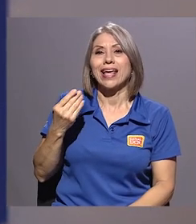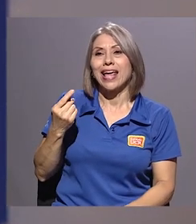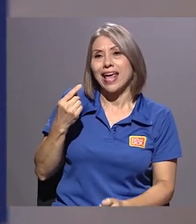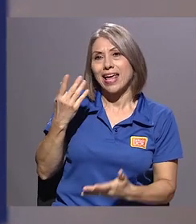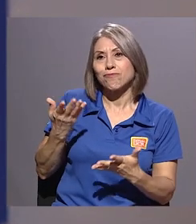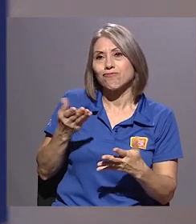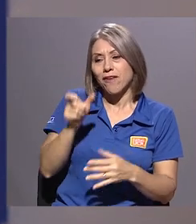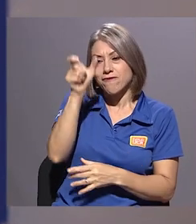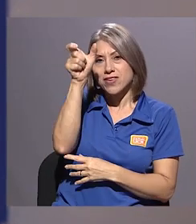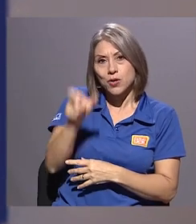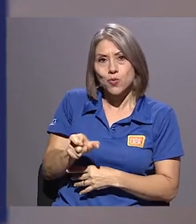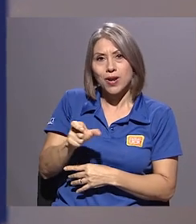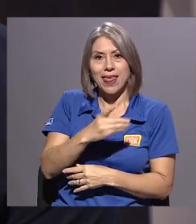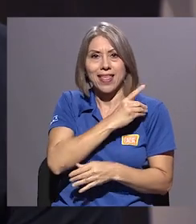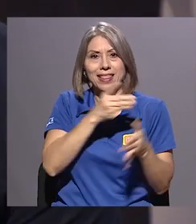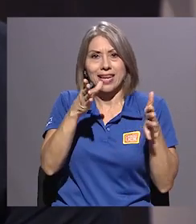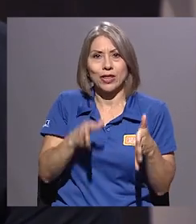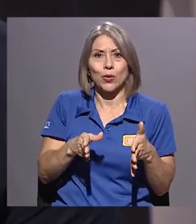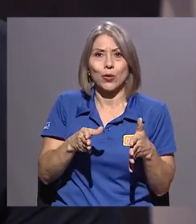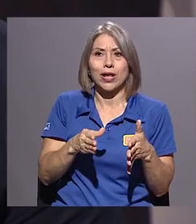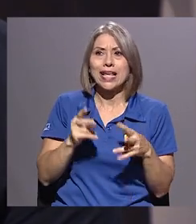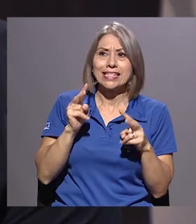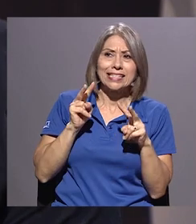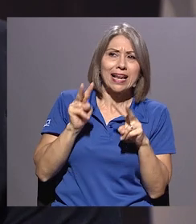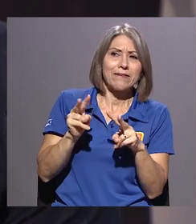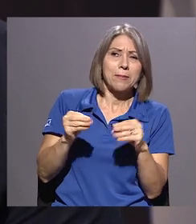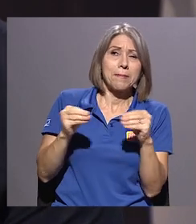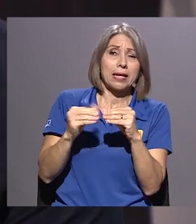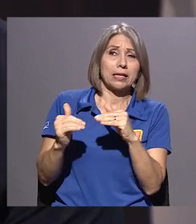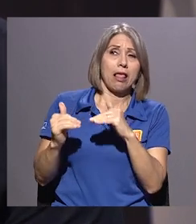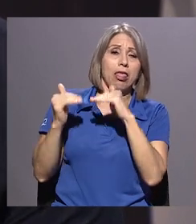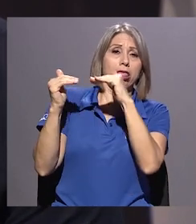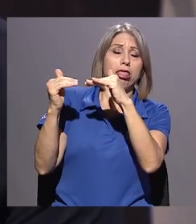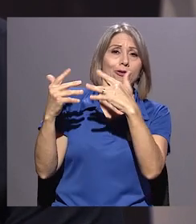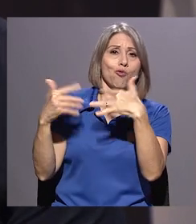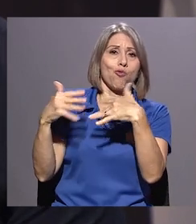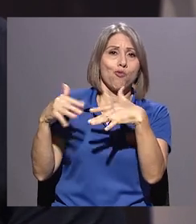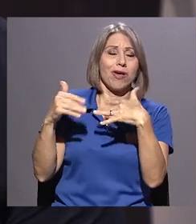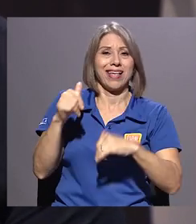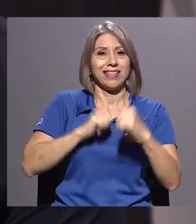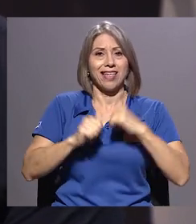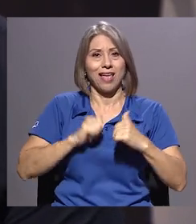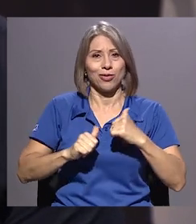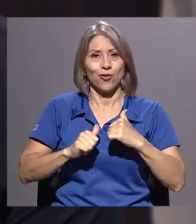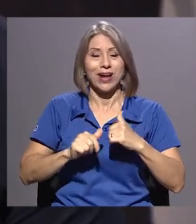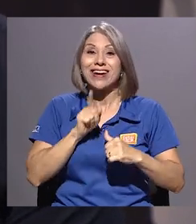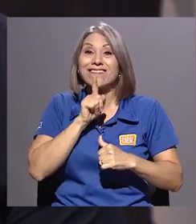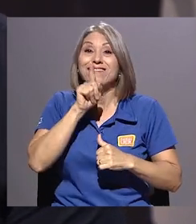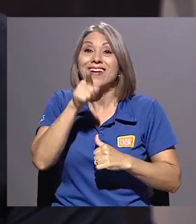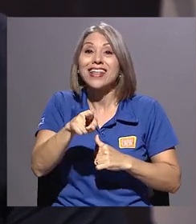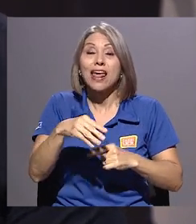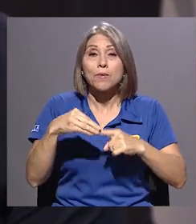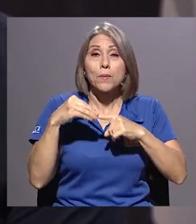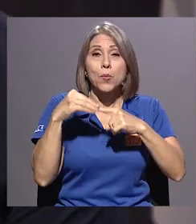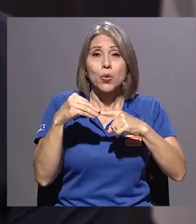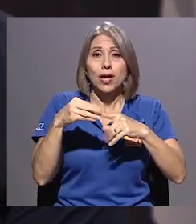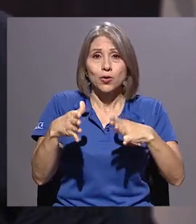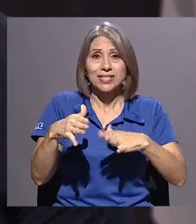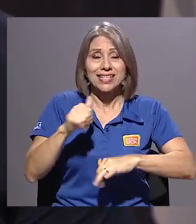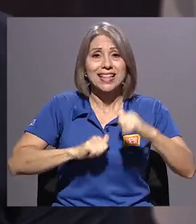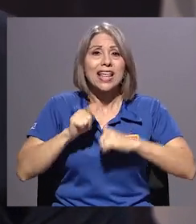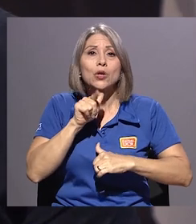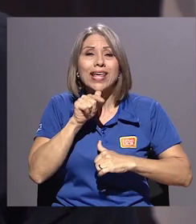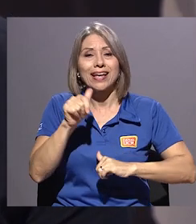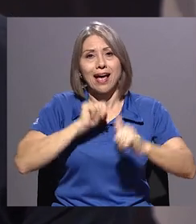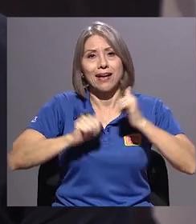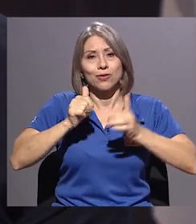términos generales en el teatro y se le da más peso del que debería. Los protagonistas en el teatro son los actores y a veces este